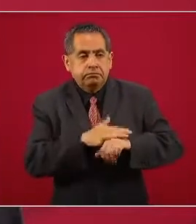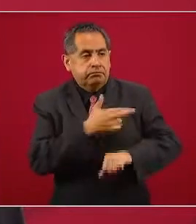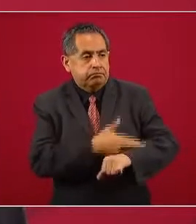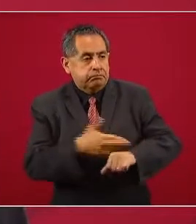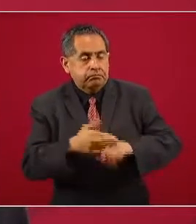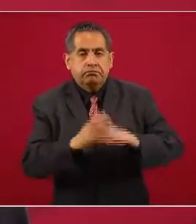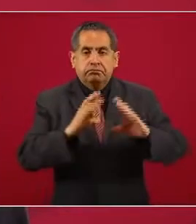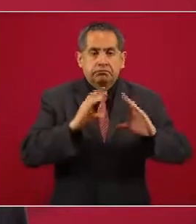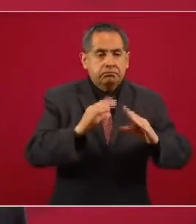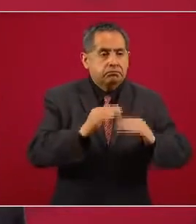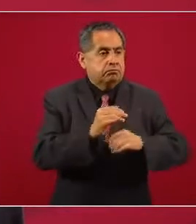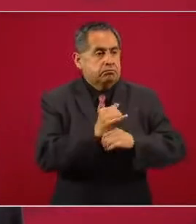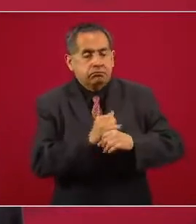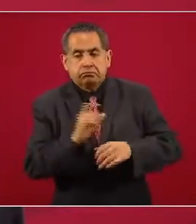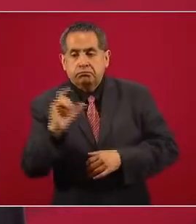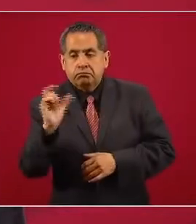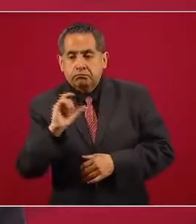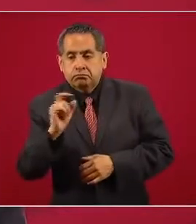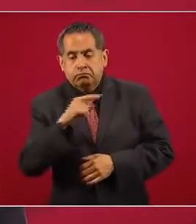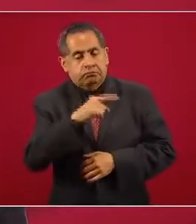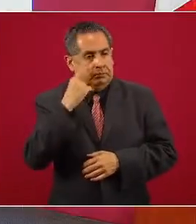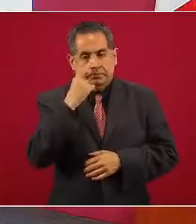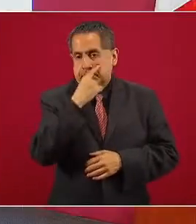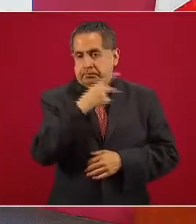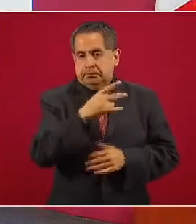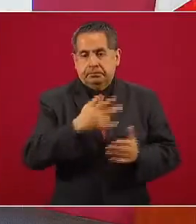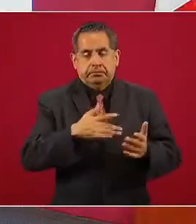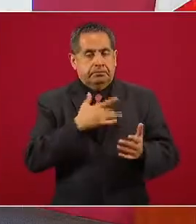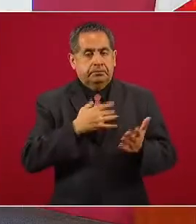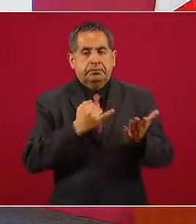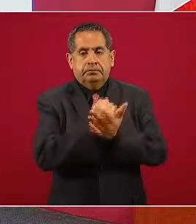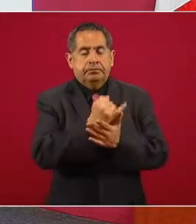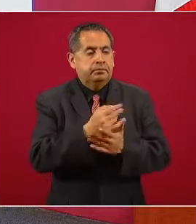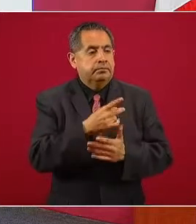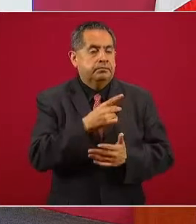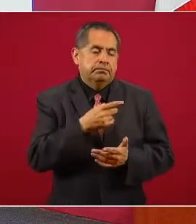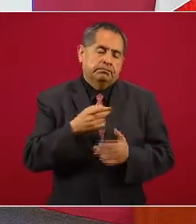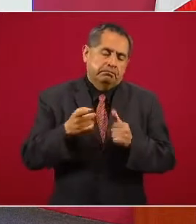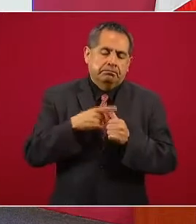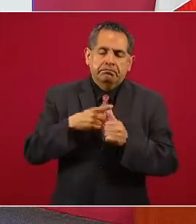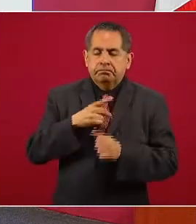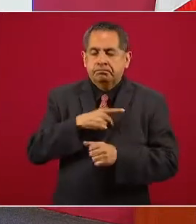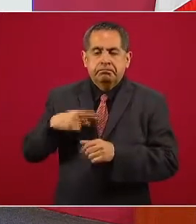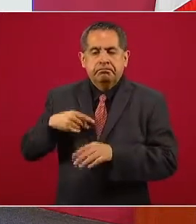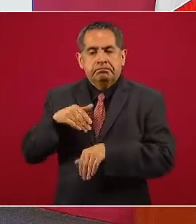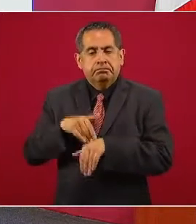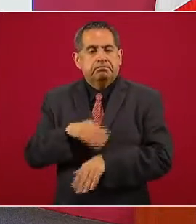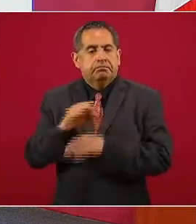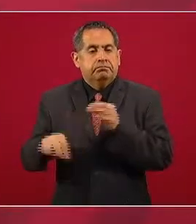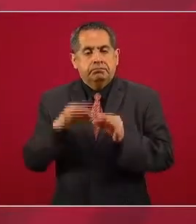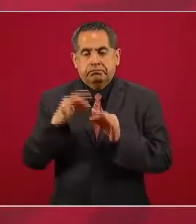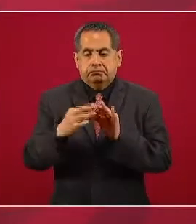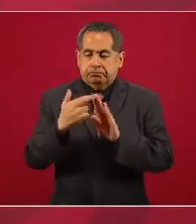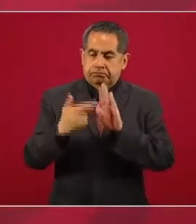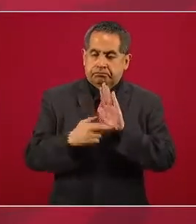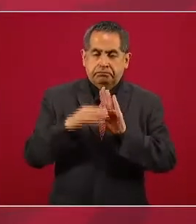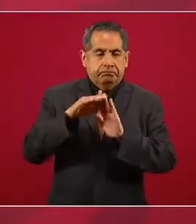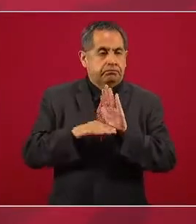docentes de investigación y culturales, siempre y cuando cumplan con los protocolos sanitarios.